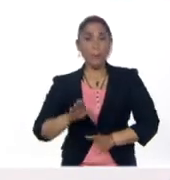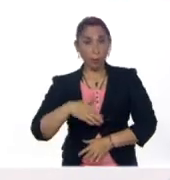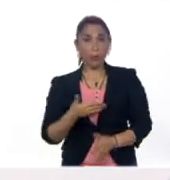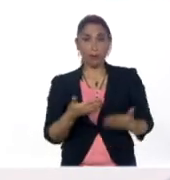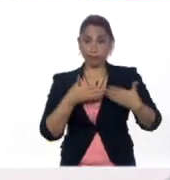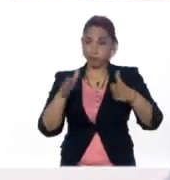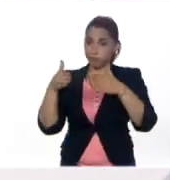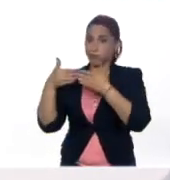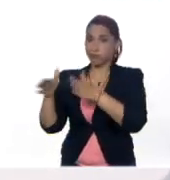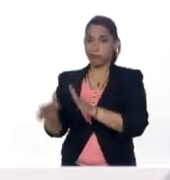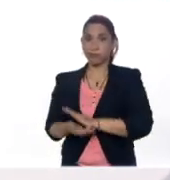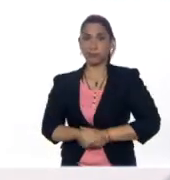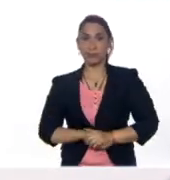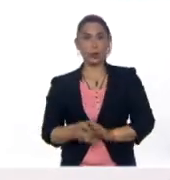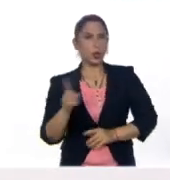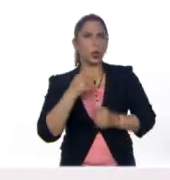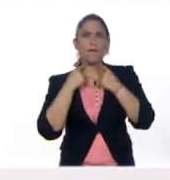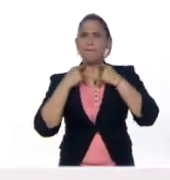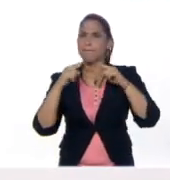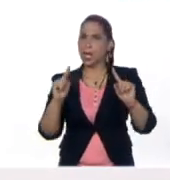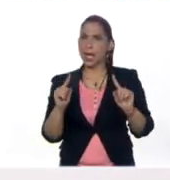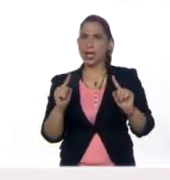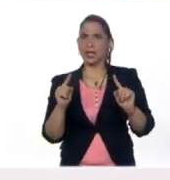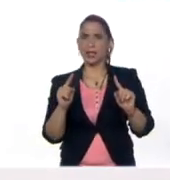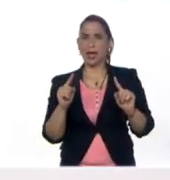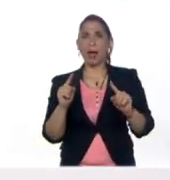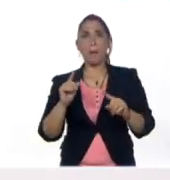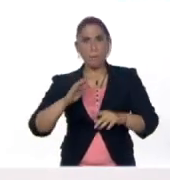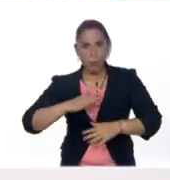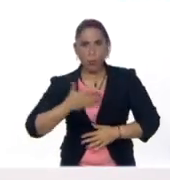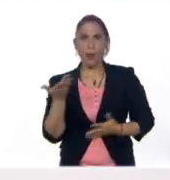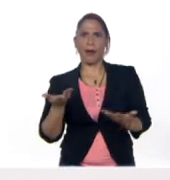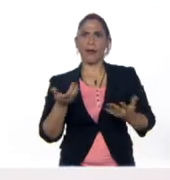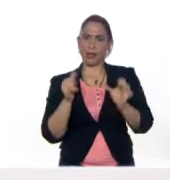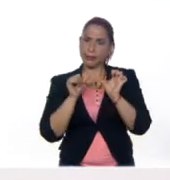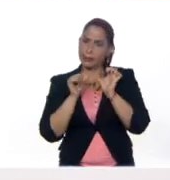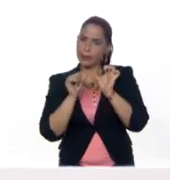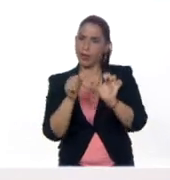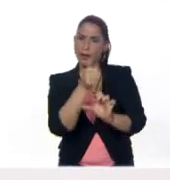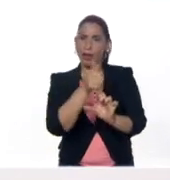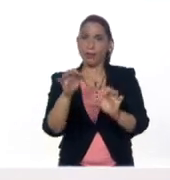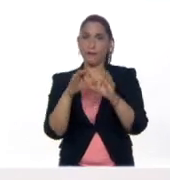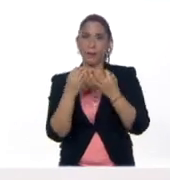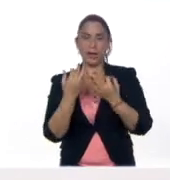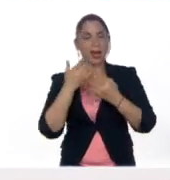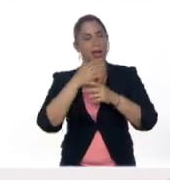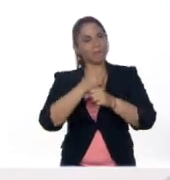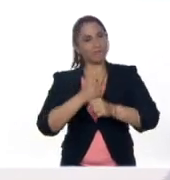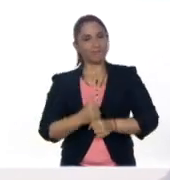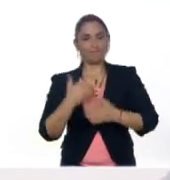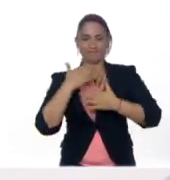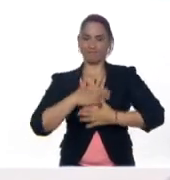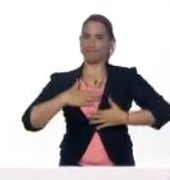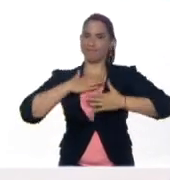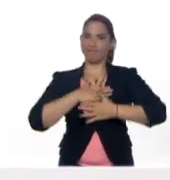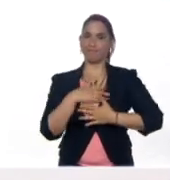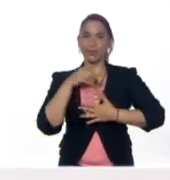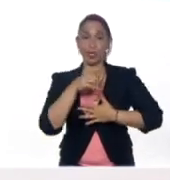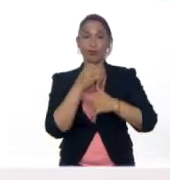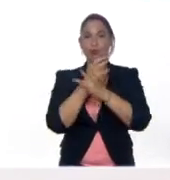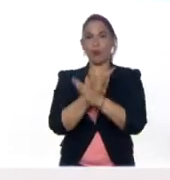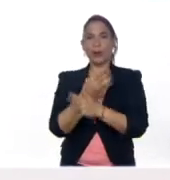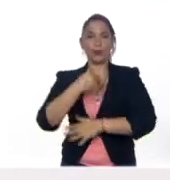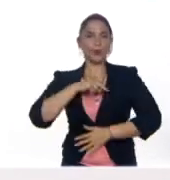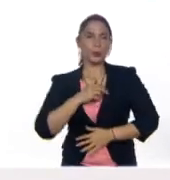garantizar que no se pierdan Al contrario, que se gane en cada familia Espero que hayan disfrutado de esta ronda que les hicimos